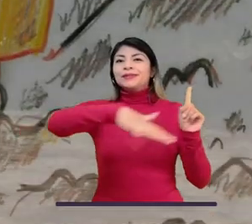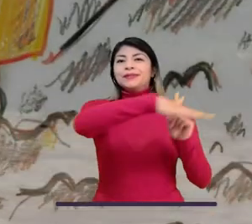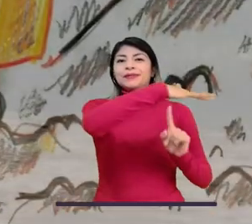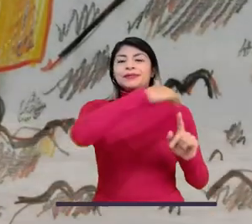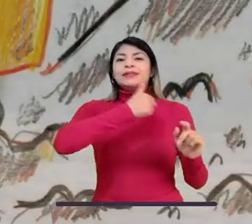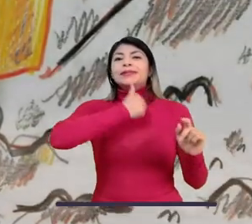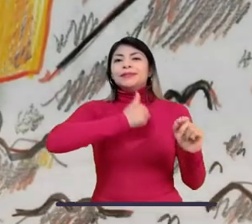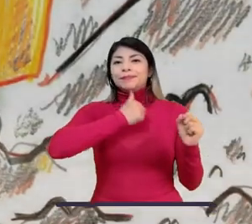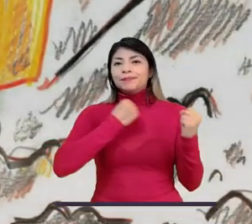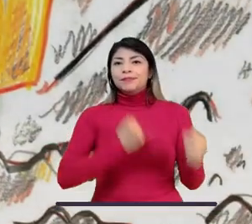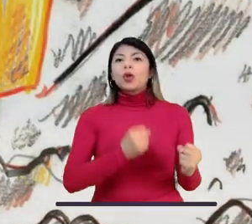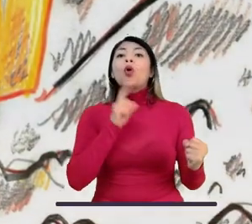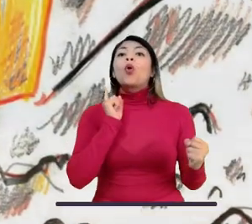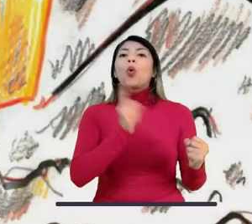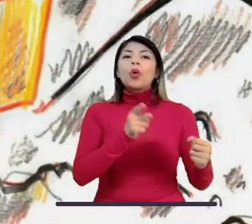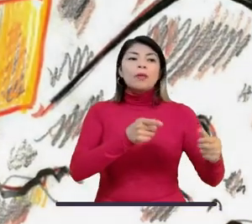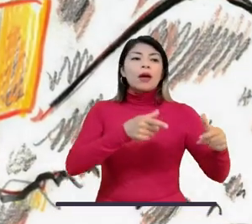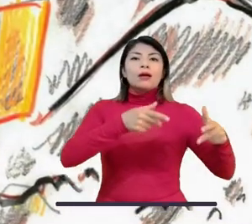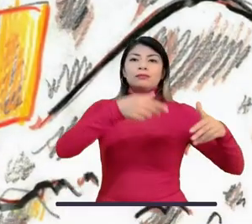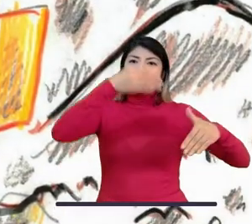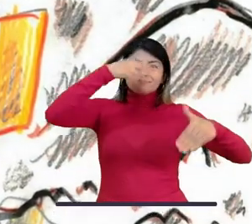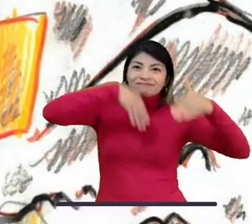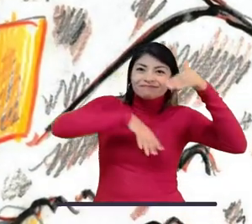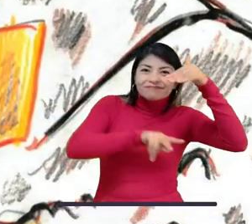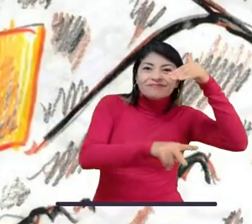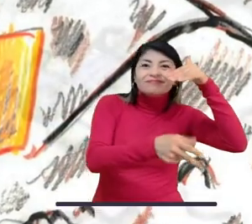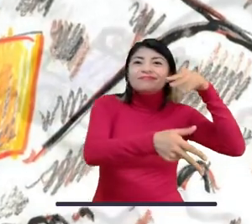por causa de la explotación del carbón.